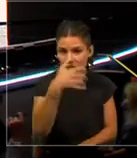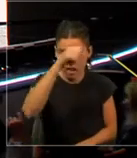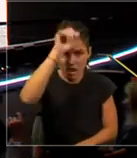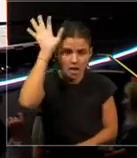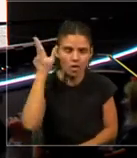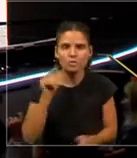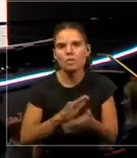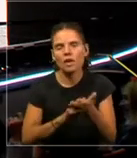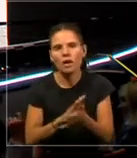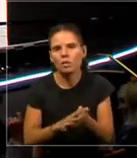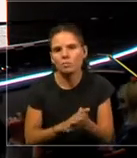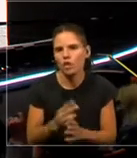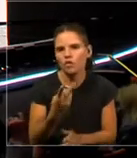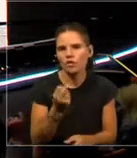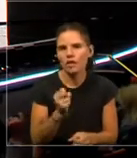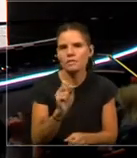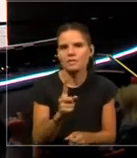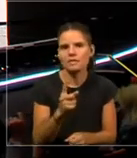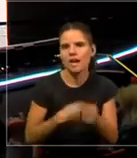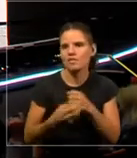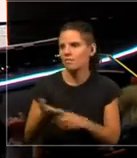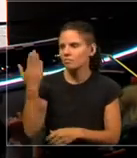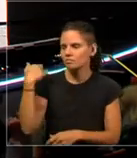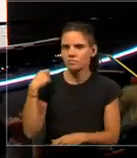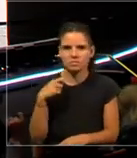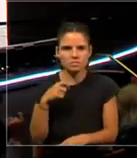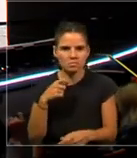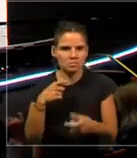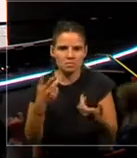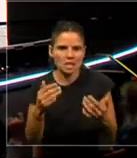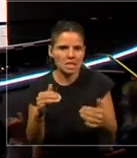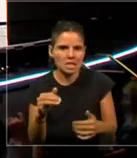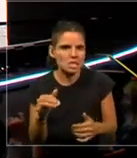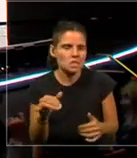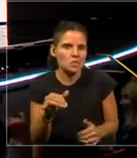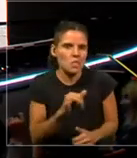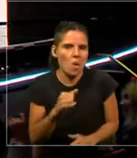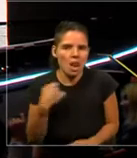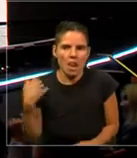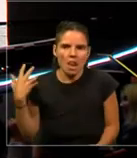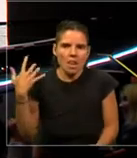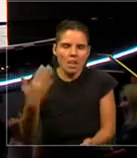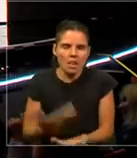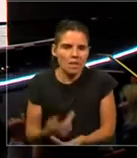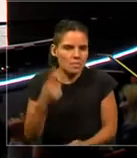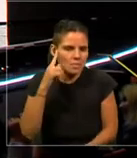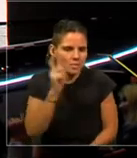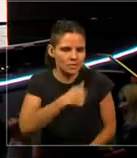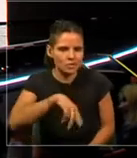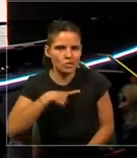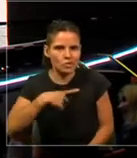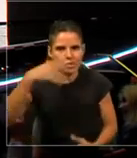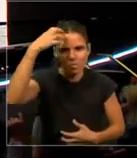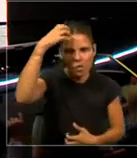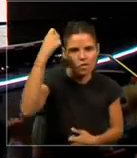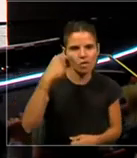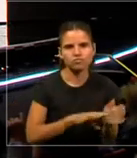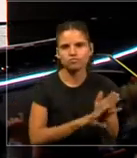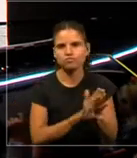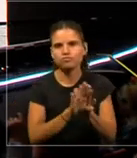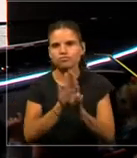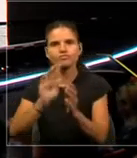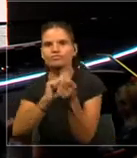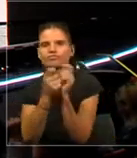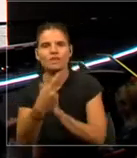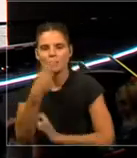uñas, las garras, las fauces, pero nosotros hemos desarrollado esa capacidad. Podemos ir a tirar ese árbol